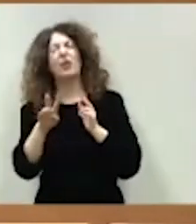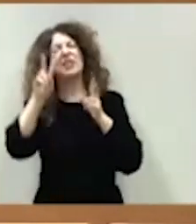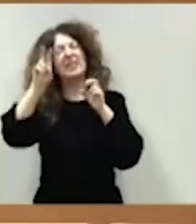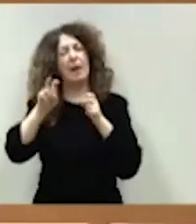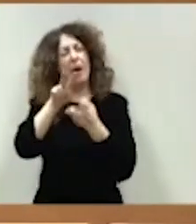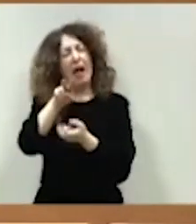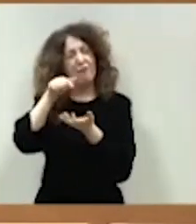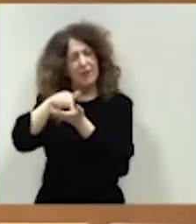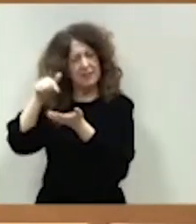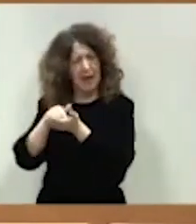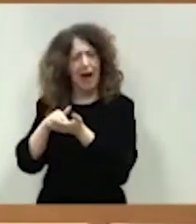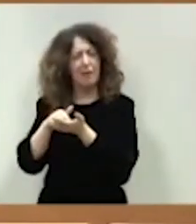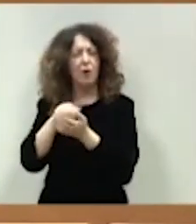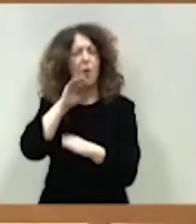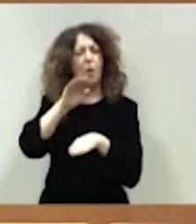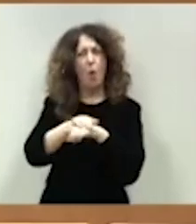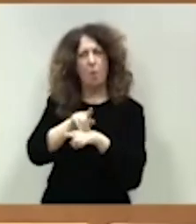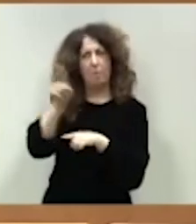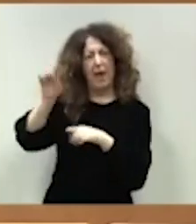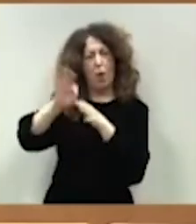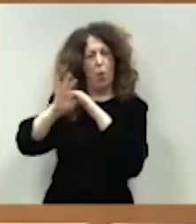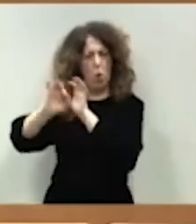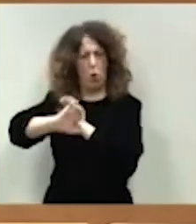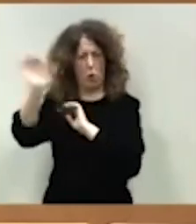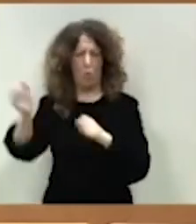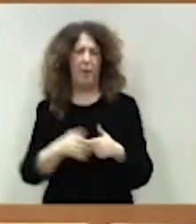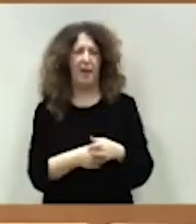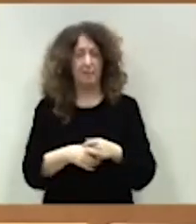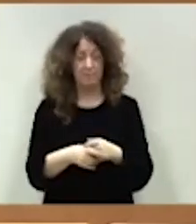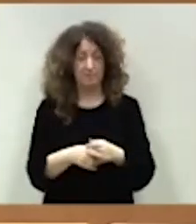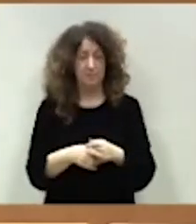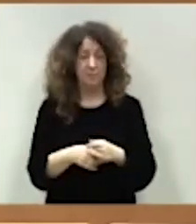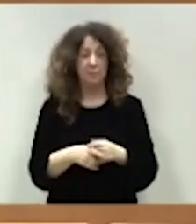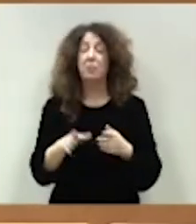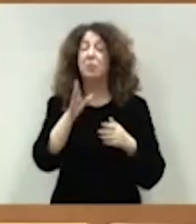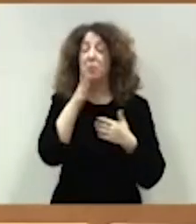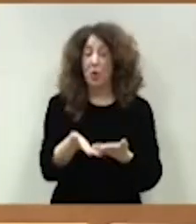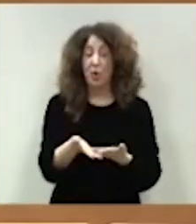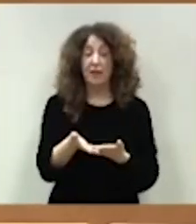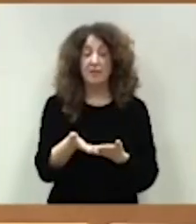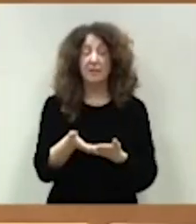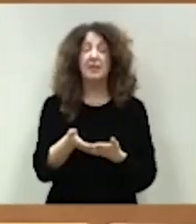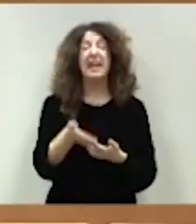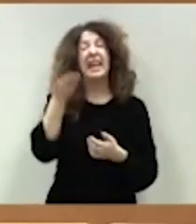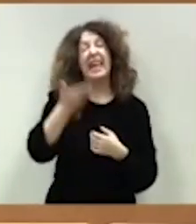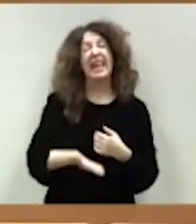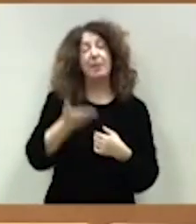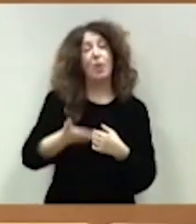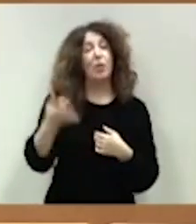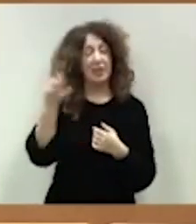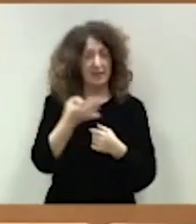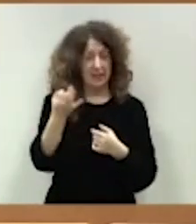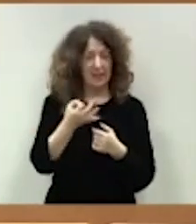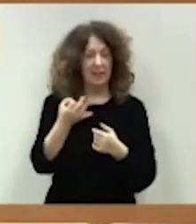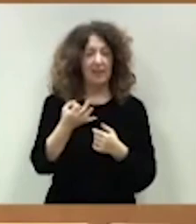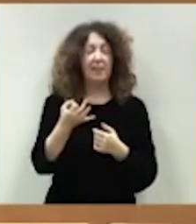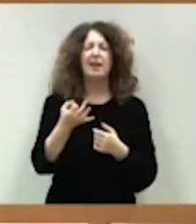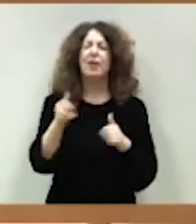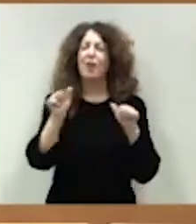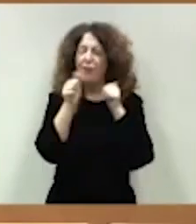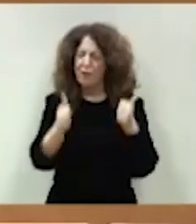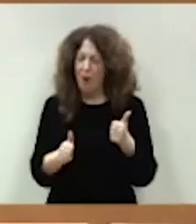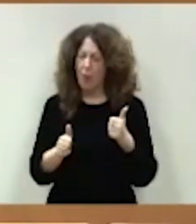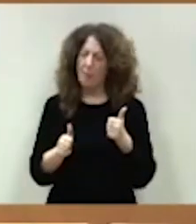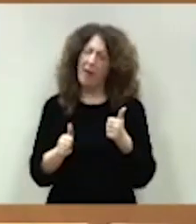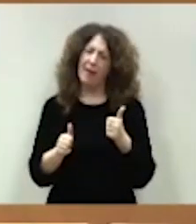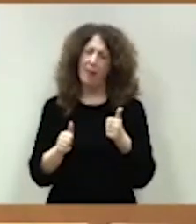con las recomendaciones de la Unión Europea. Por eso, es importante que esta otra forma de hacer política y